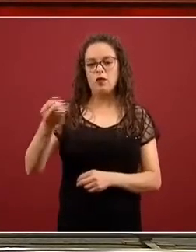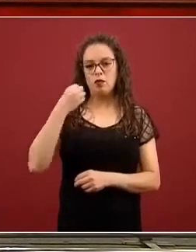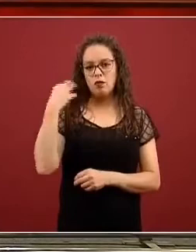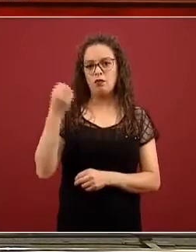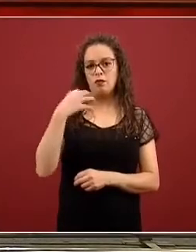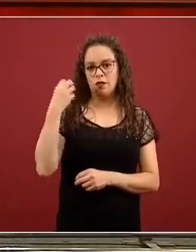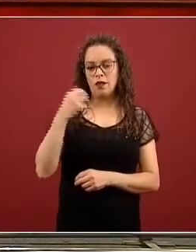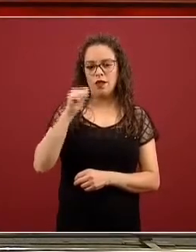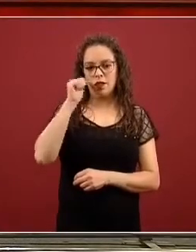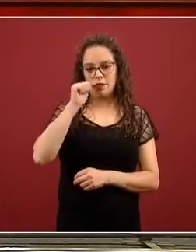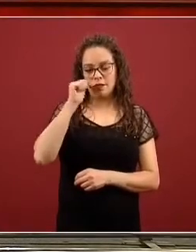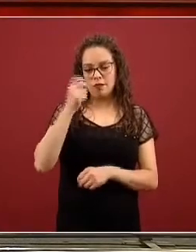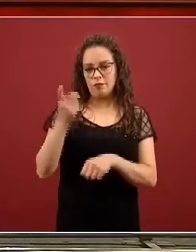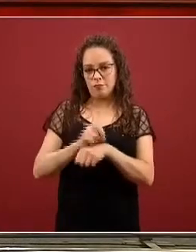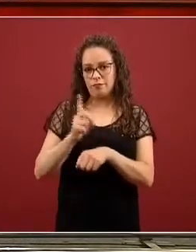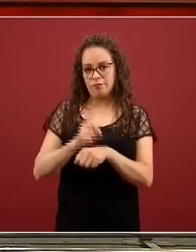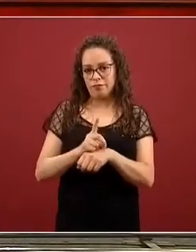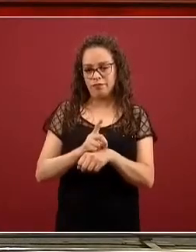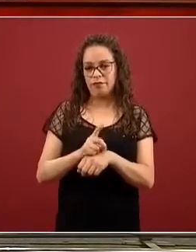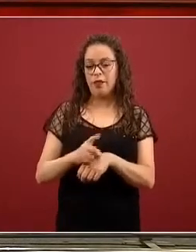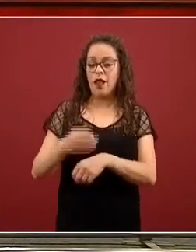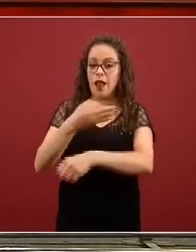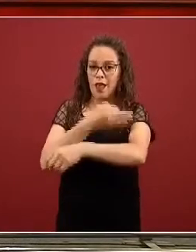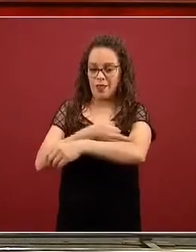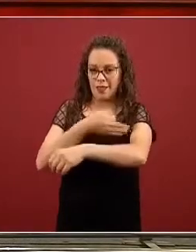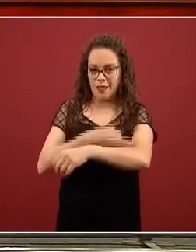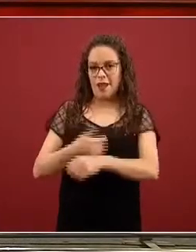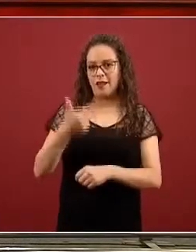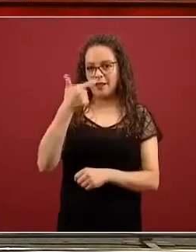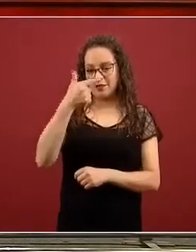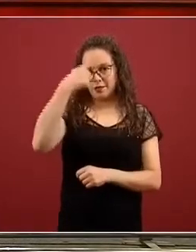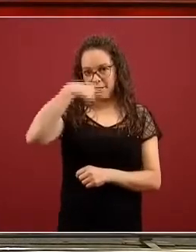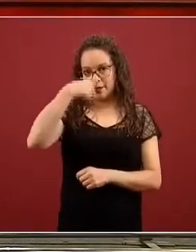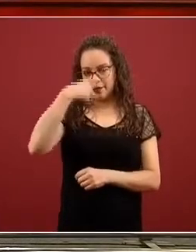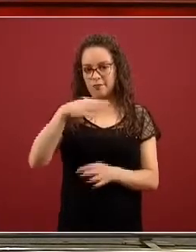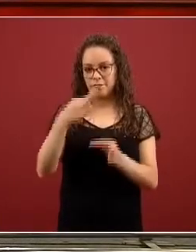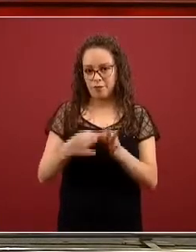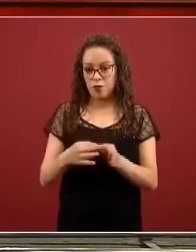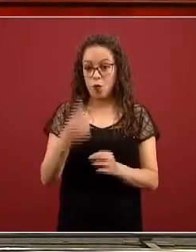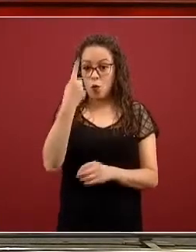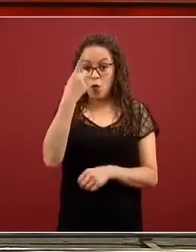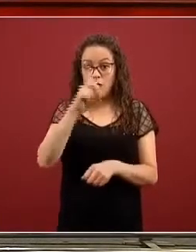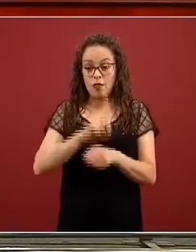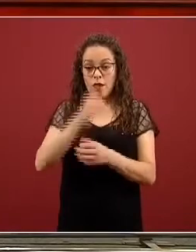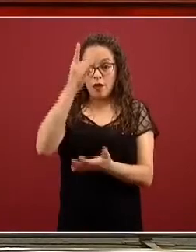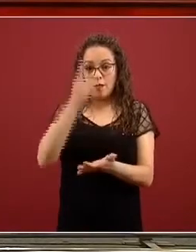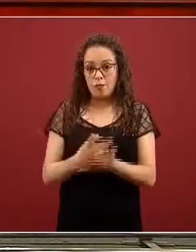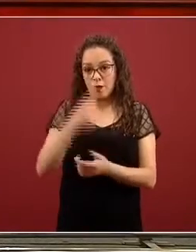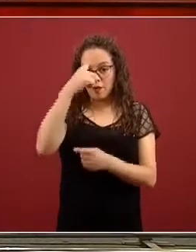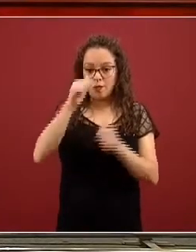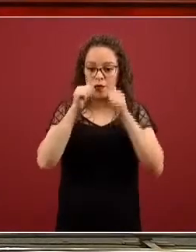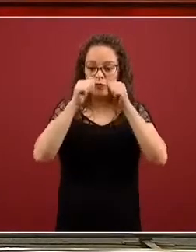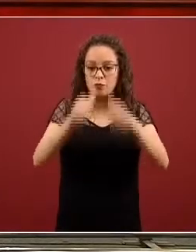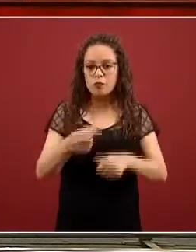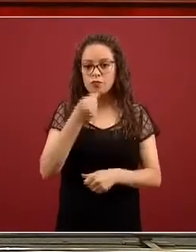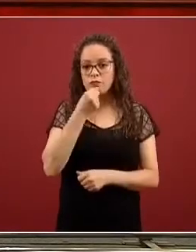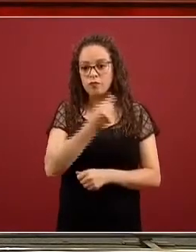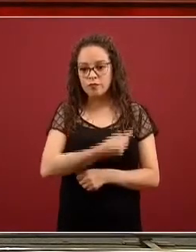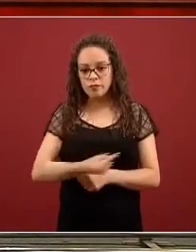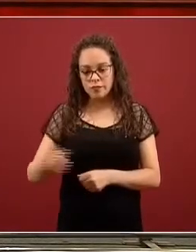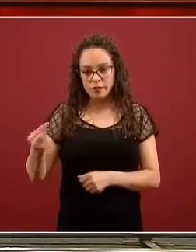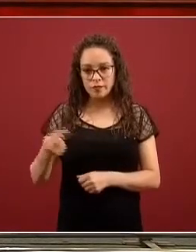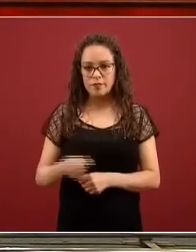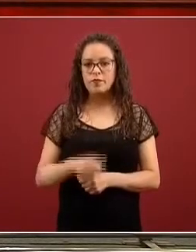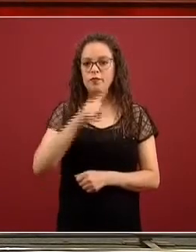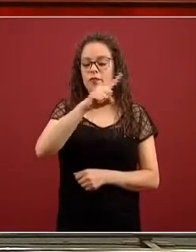equivoco, jueves 30 de abril. Ese día, por ser dedicado para los niños, no habrá una presentación del comunicado